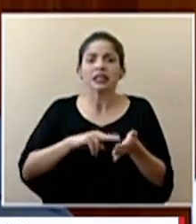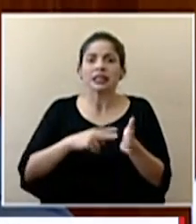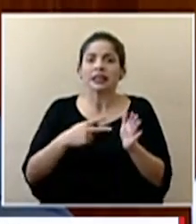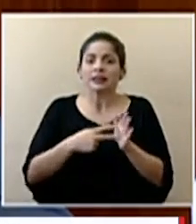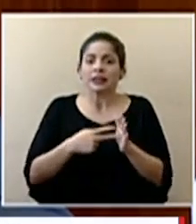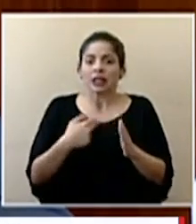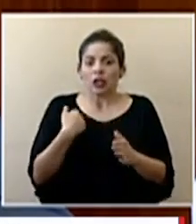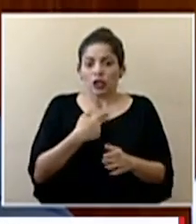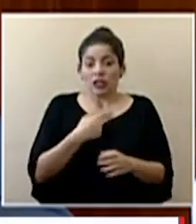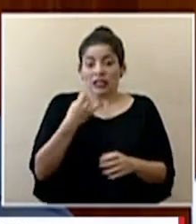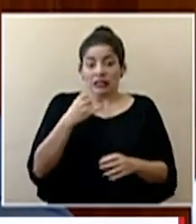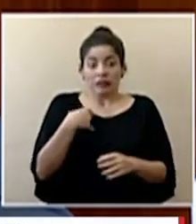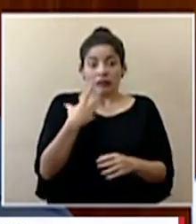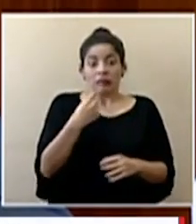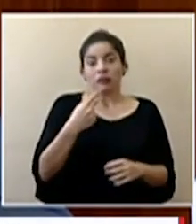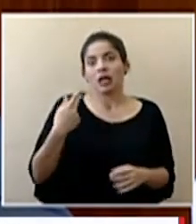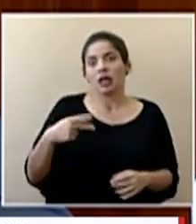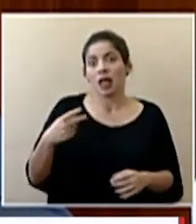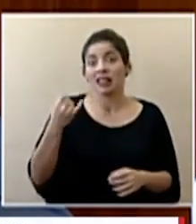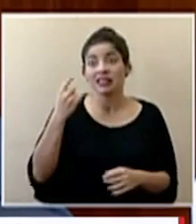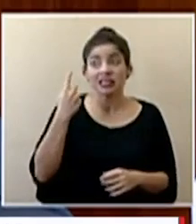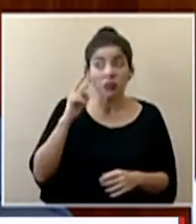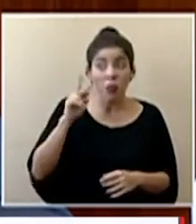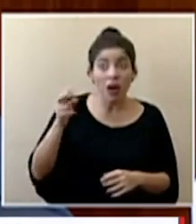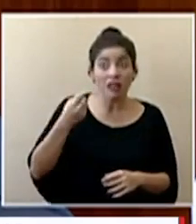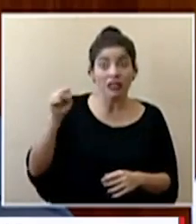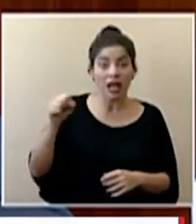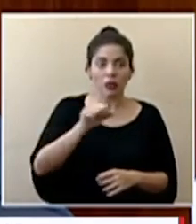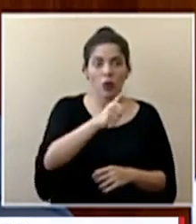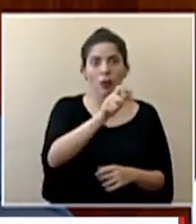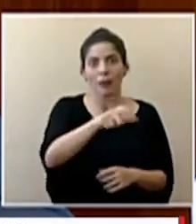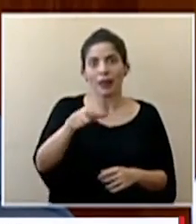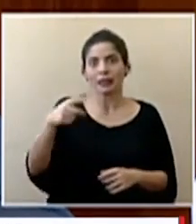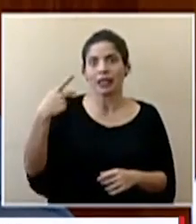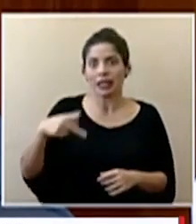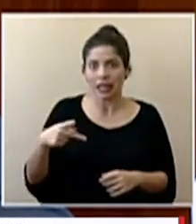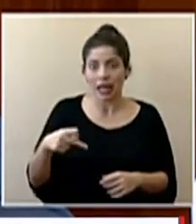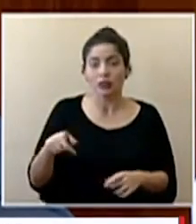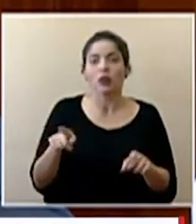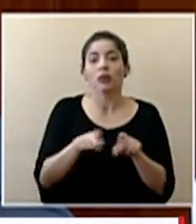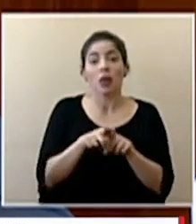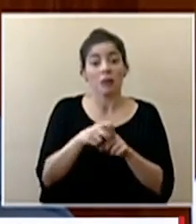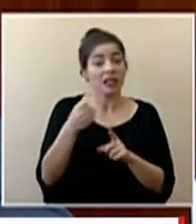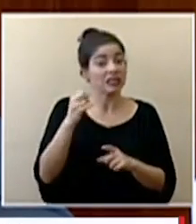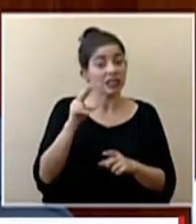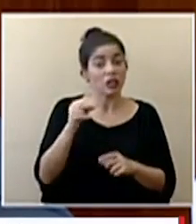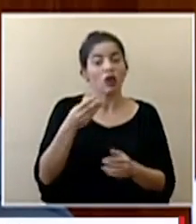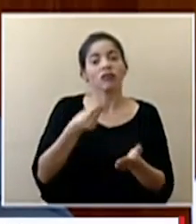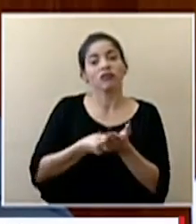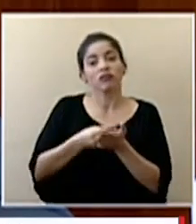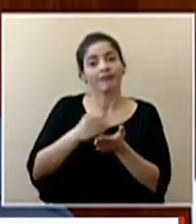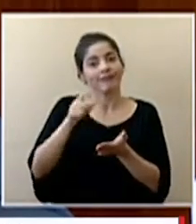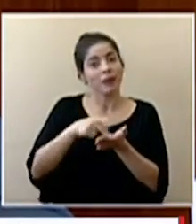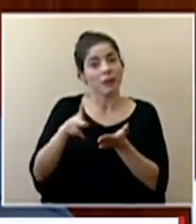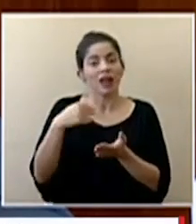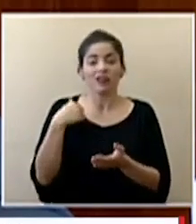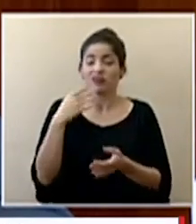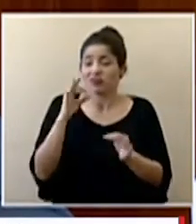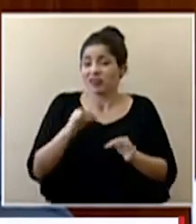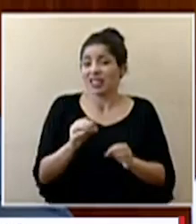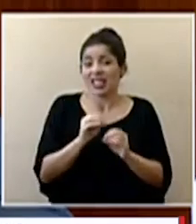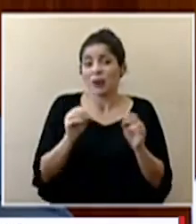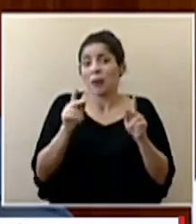eventualmente exponiendo a alguien si no hacemos caso de la orden sanitaria pero que lamentablemente también habrán repercusiones financieras que estoy seguro que nadie quiere